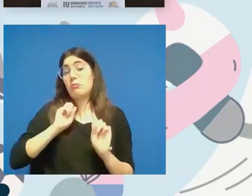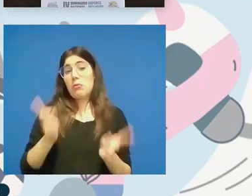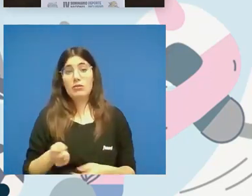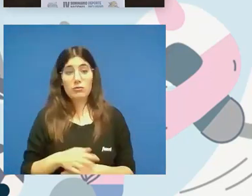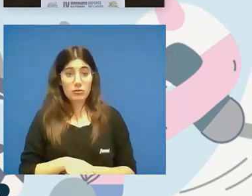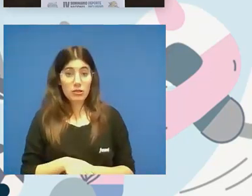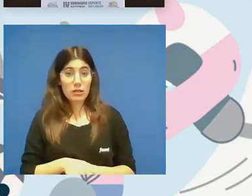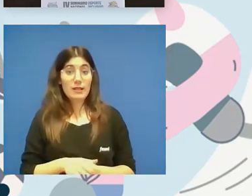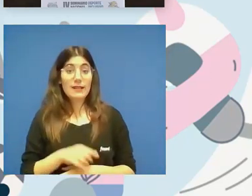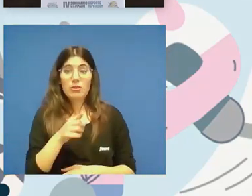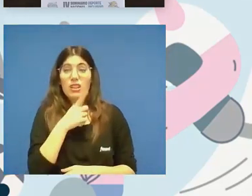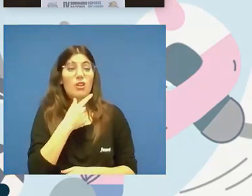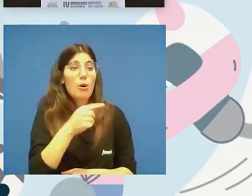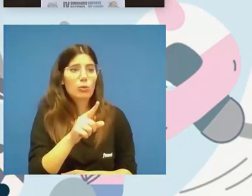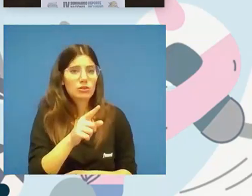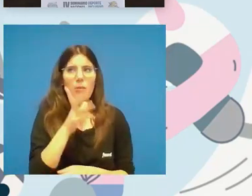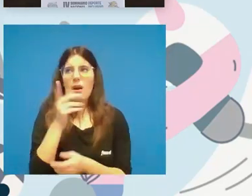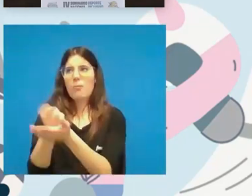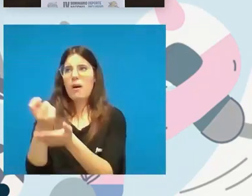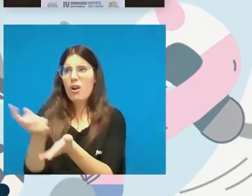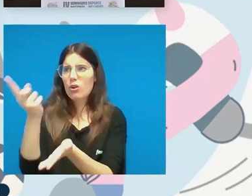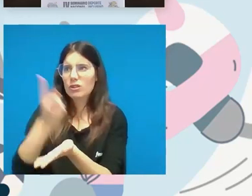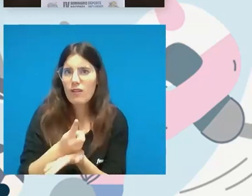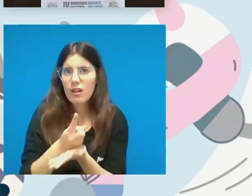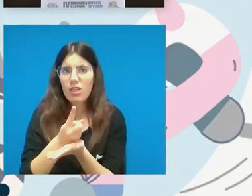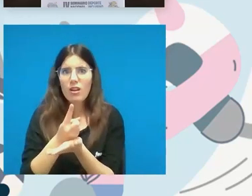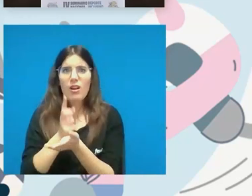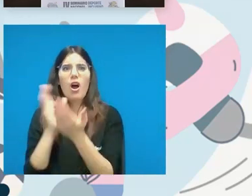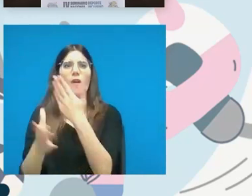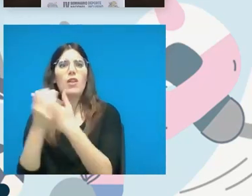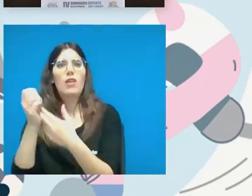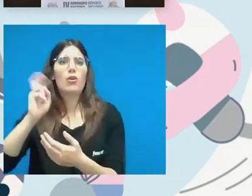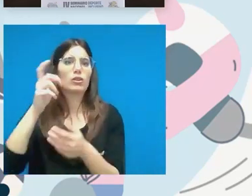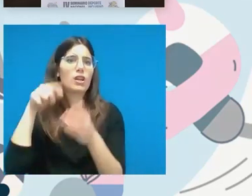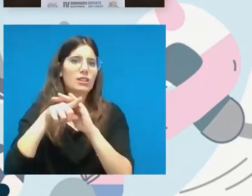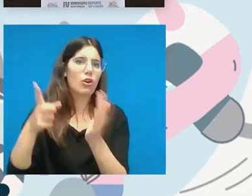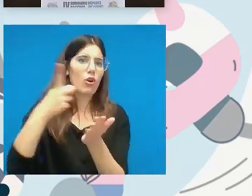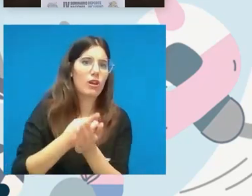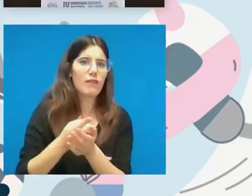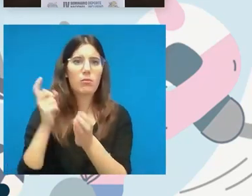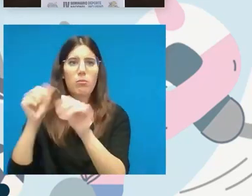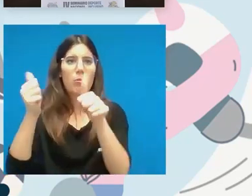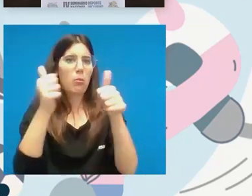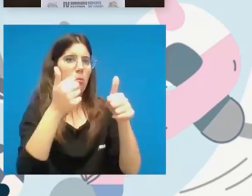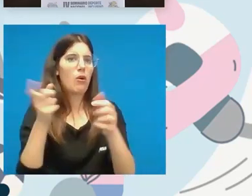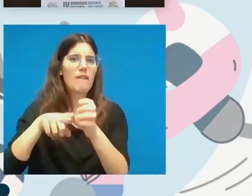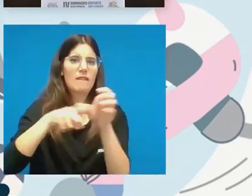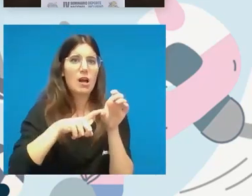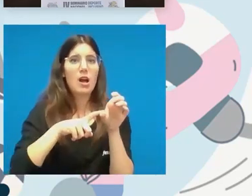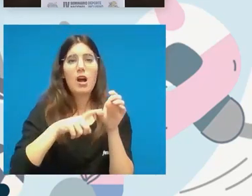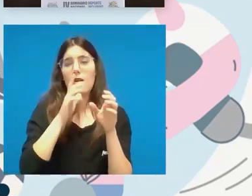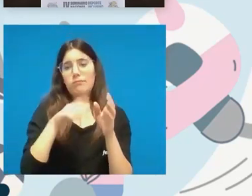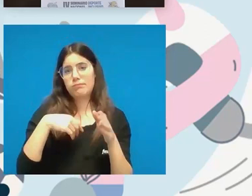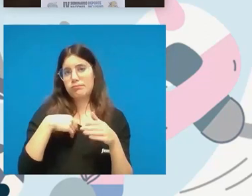es que este no me gusta pues para ir a la otra federación tengo que hacer otros trámites tengo que empezar a hacer otras gestiones en otra